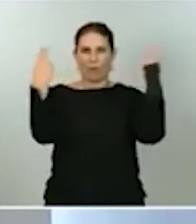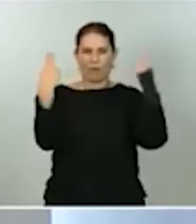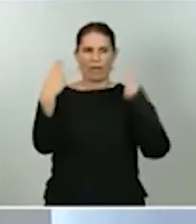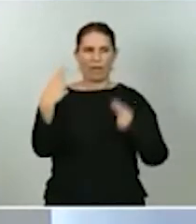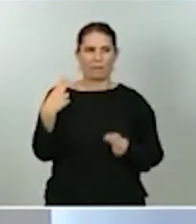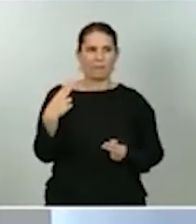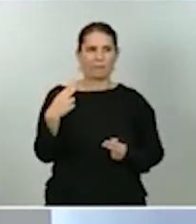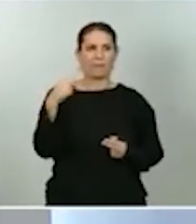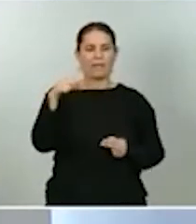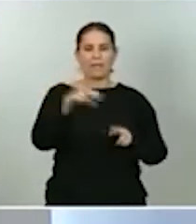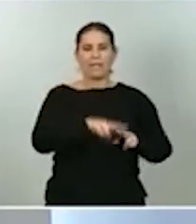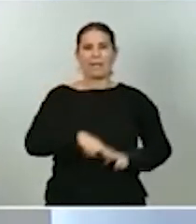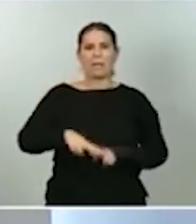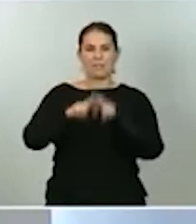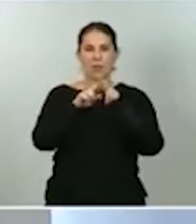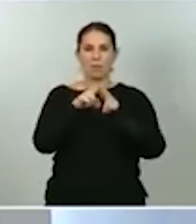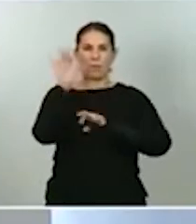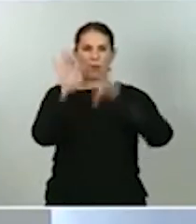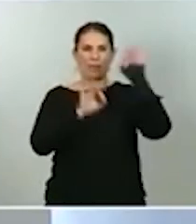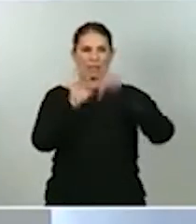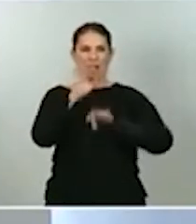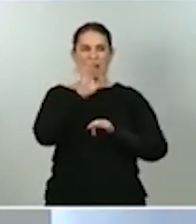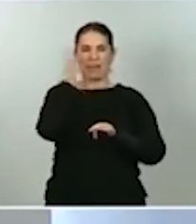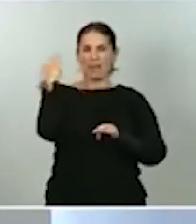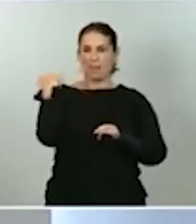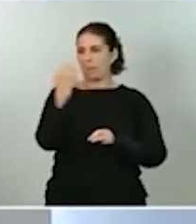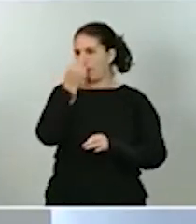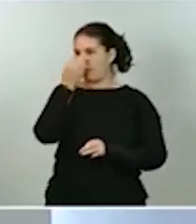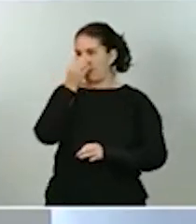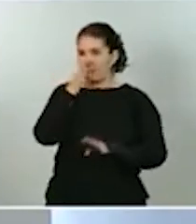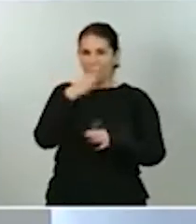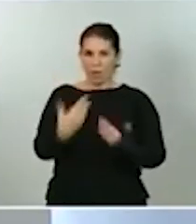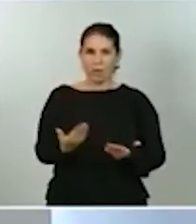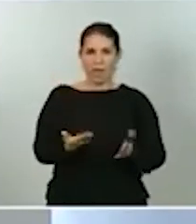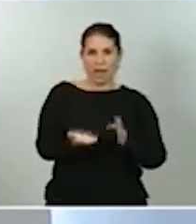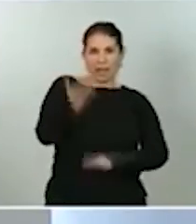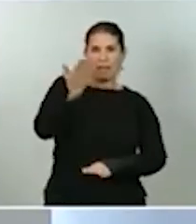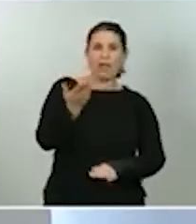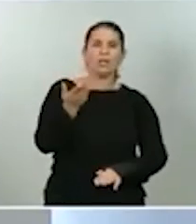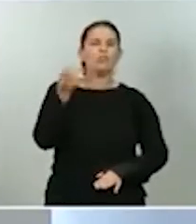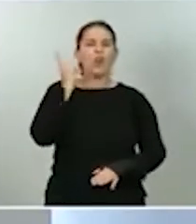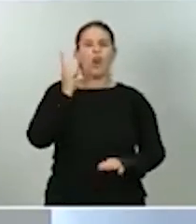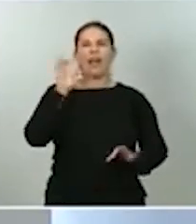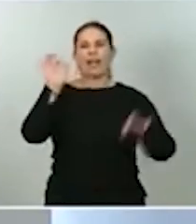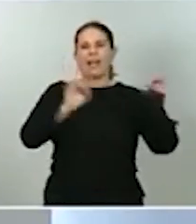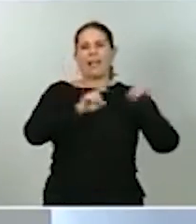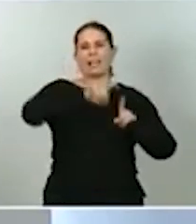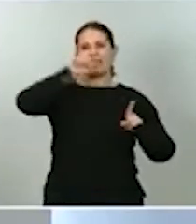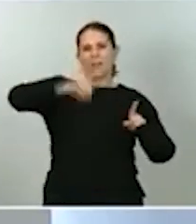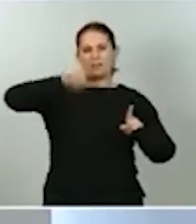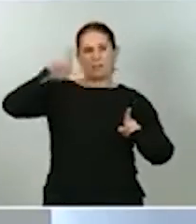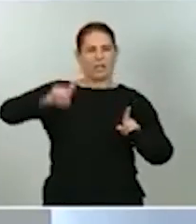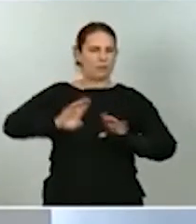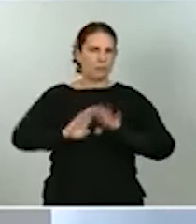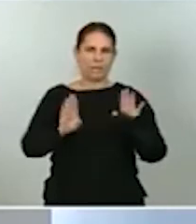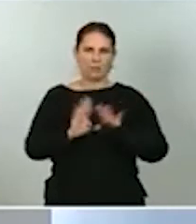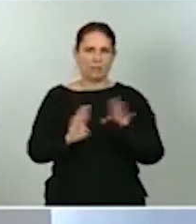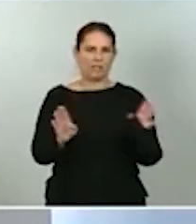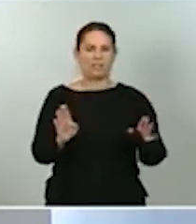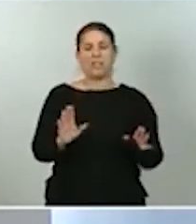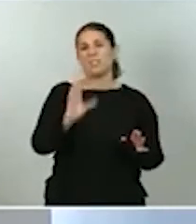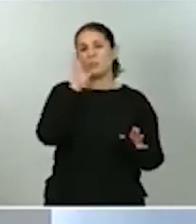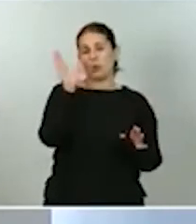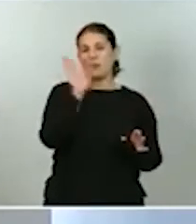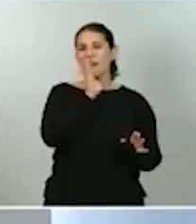alza del porcentaje que habíamos estimado en primavera tiene un carácter puramente estadístico, se debe, por supuesto, a la variación en la estimación del